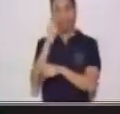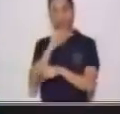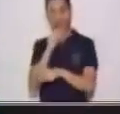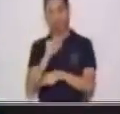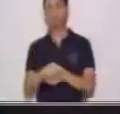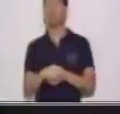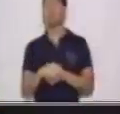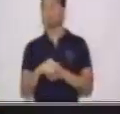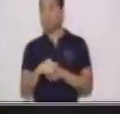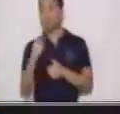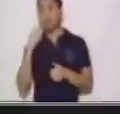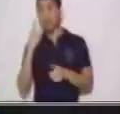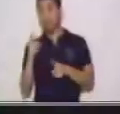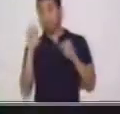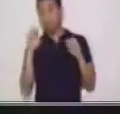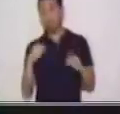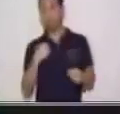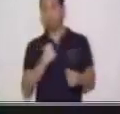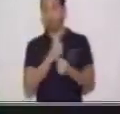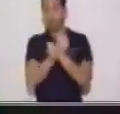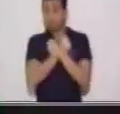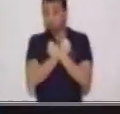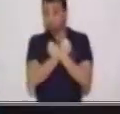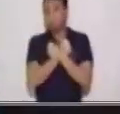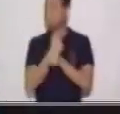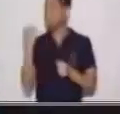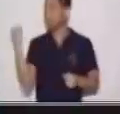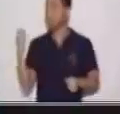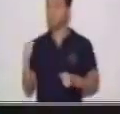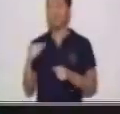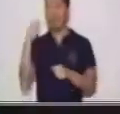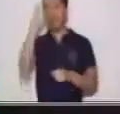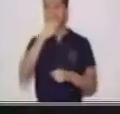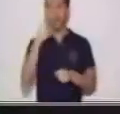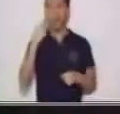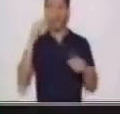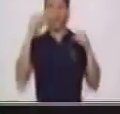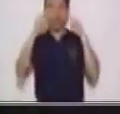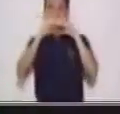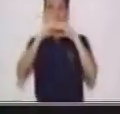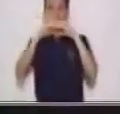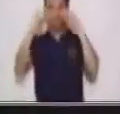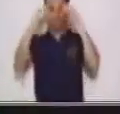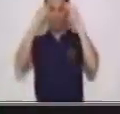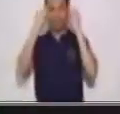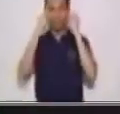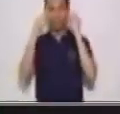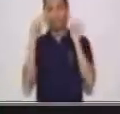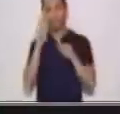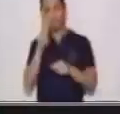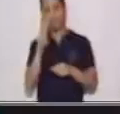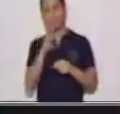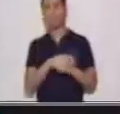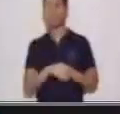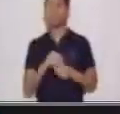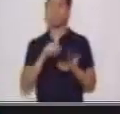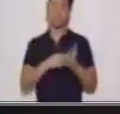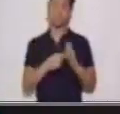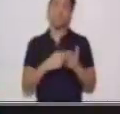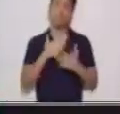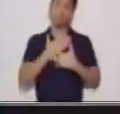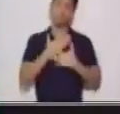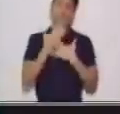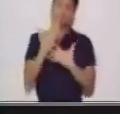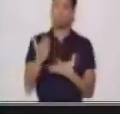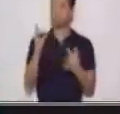por eso está una carita con corazones. Es de sentimiento de afecto. Bien.